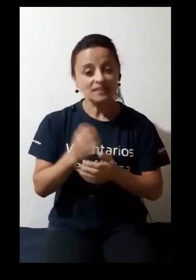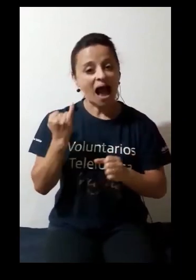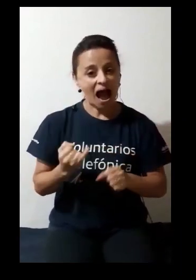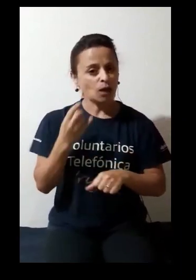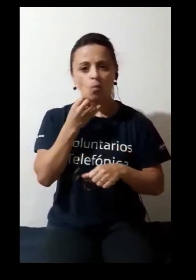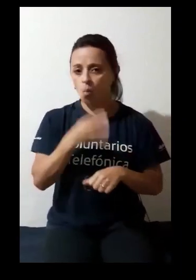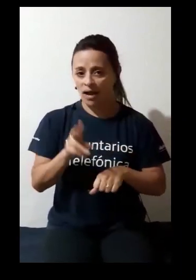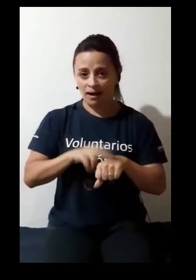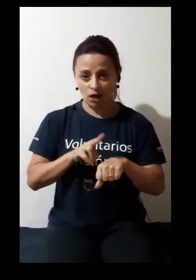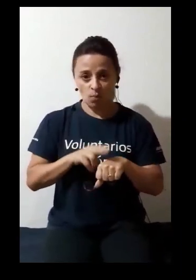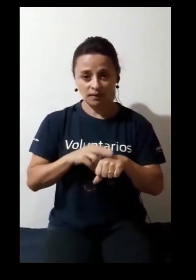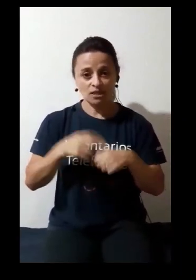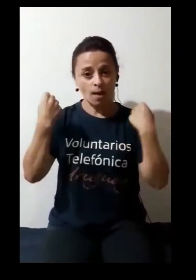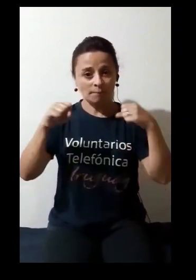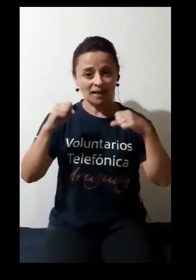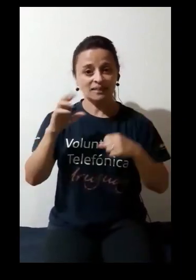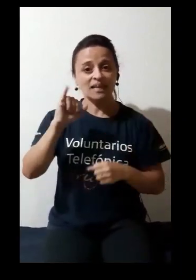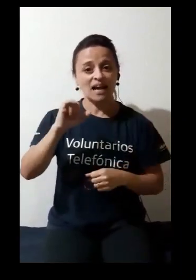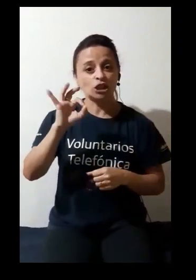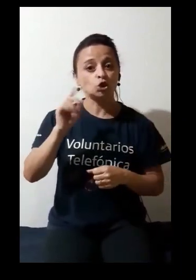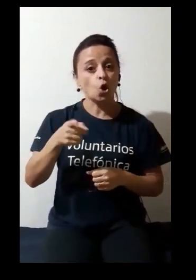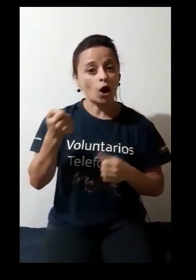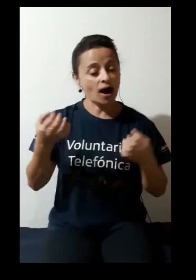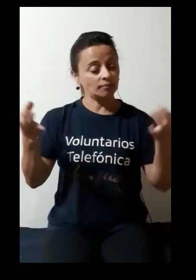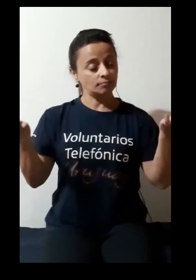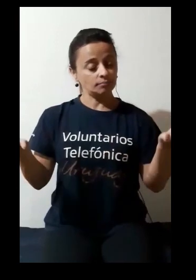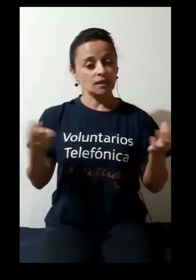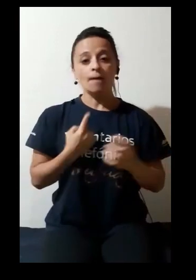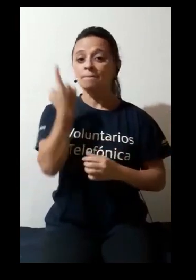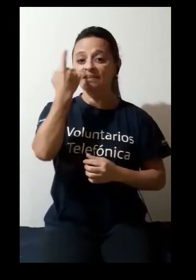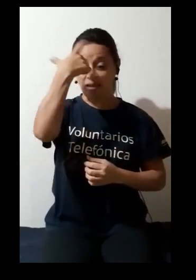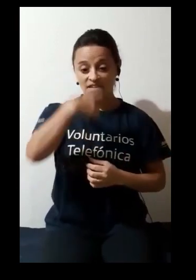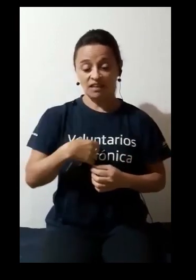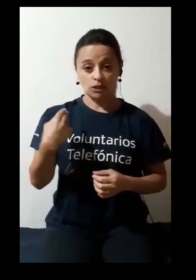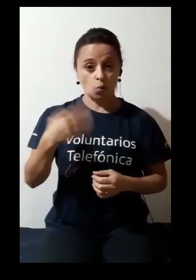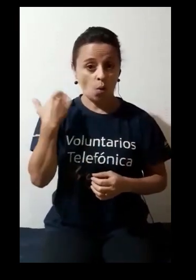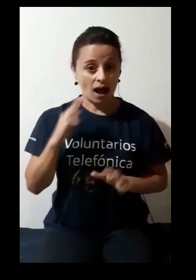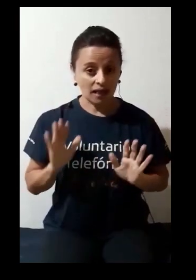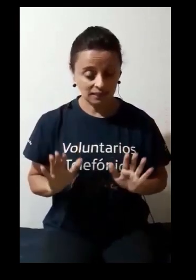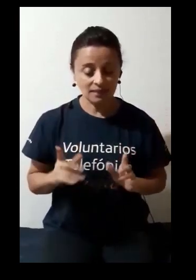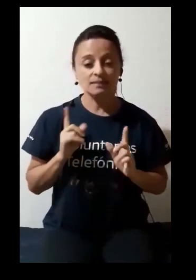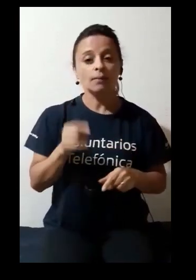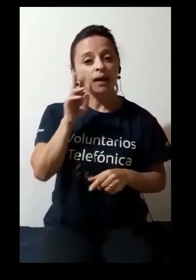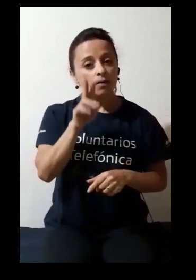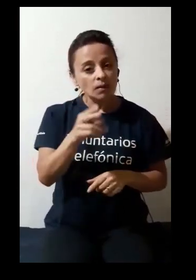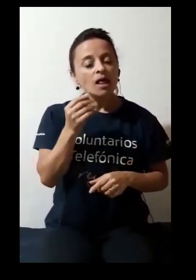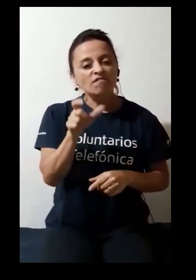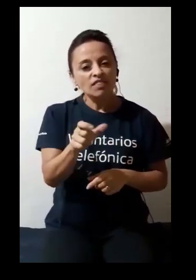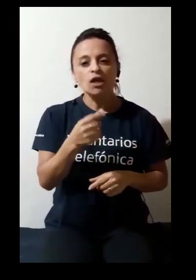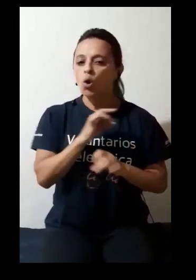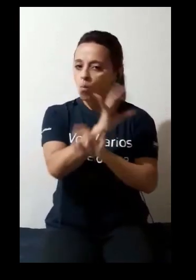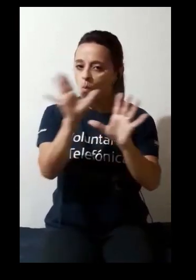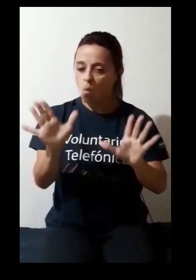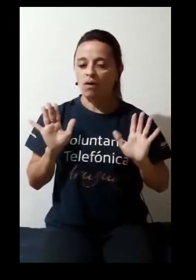para principiantes. Si es la primera vez que hacen yoga. Y tiene videos muy claros. Prana Breathe.